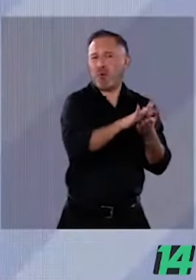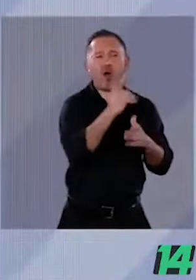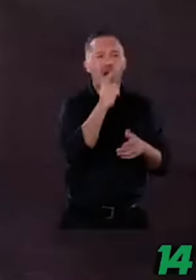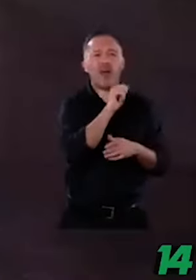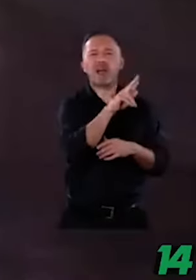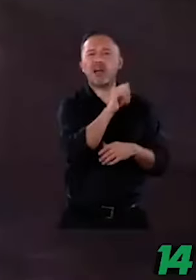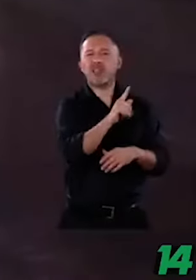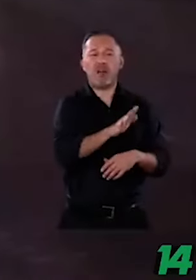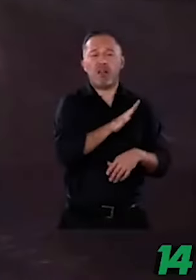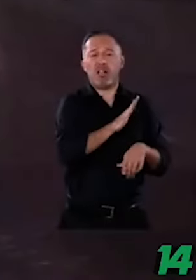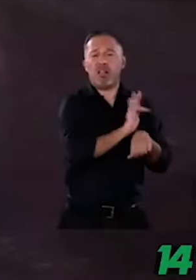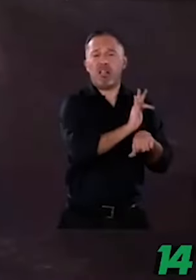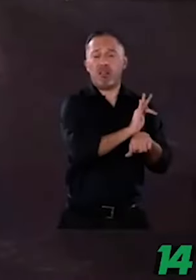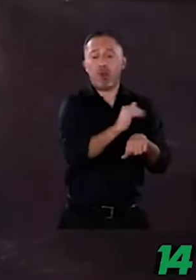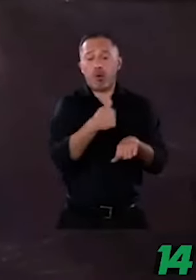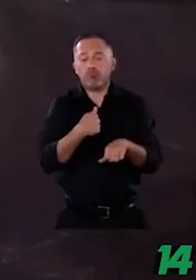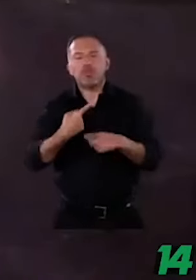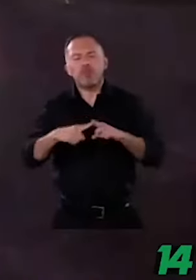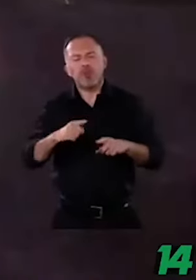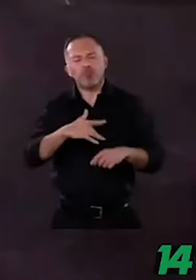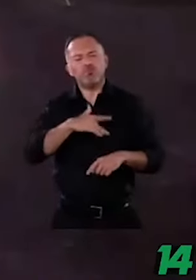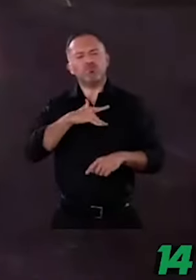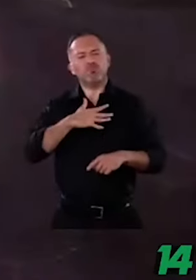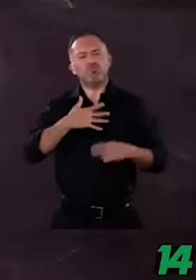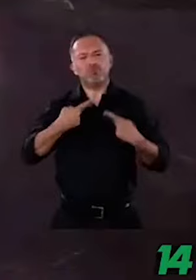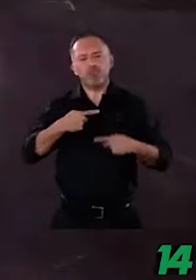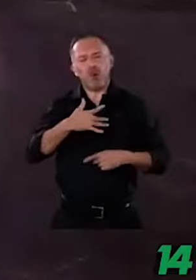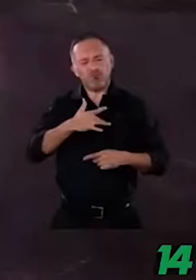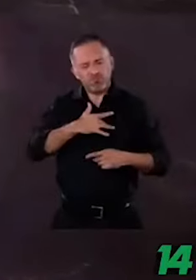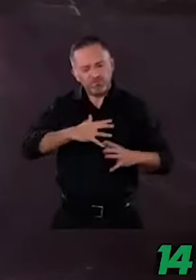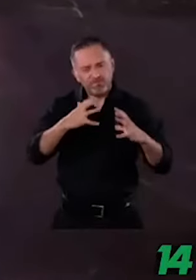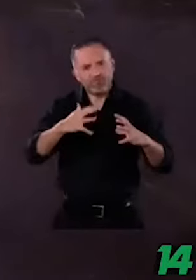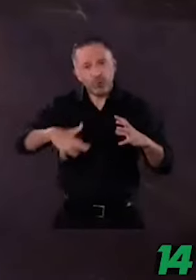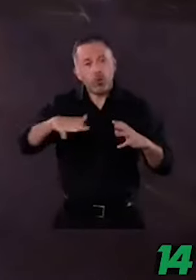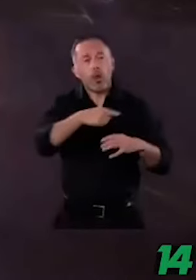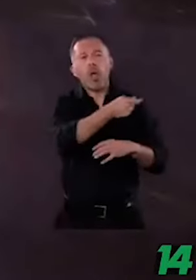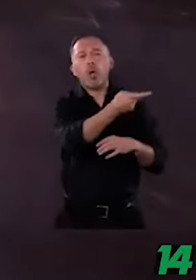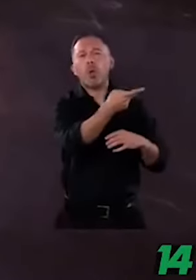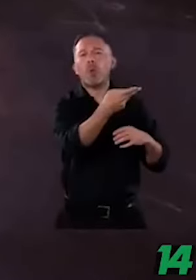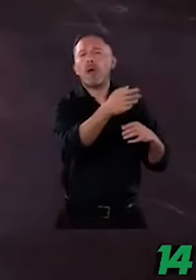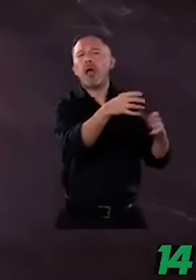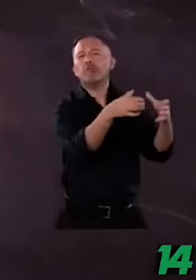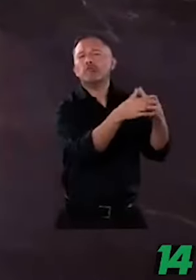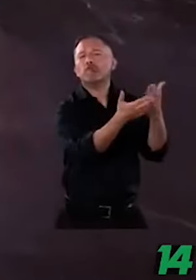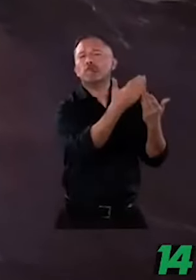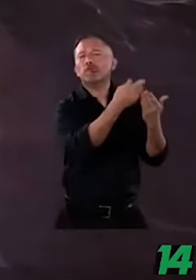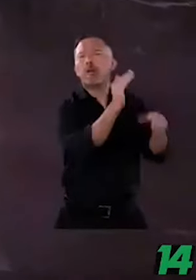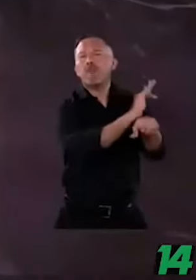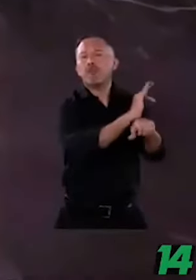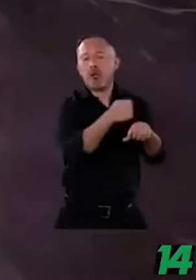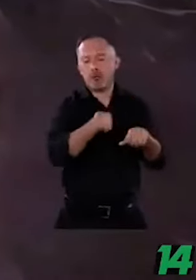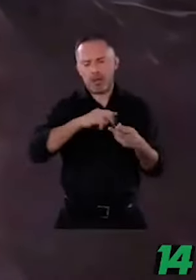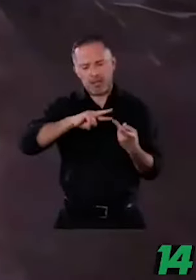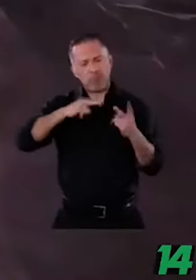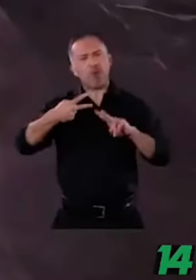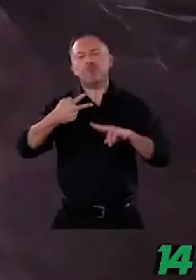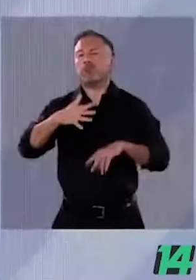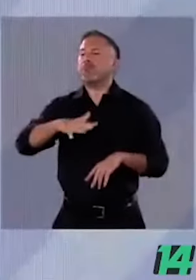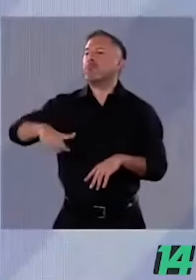Ellos defienden a unos cuantos. Nosotros al pueblo de México. Ellos son el pasado.